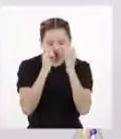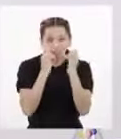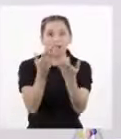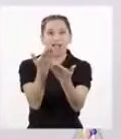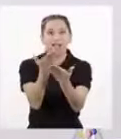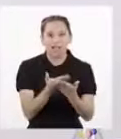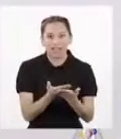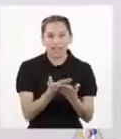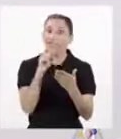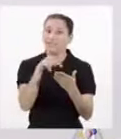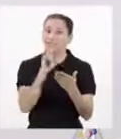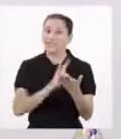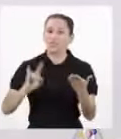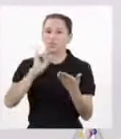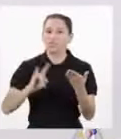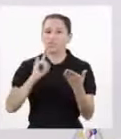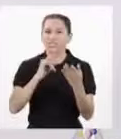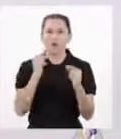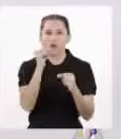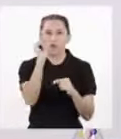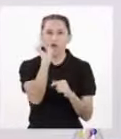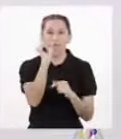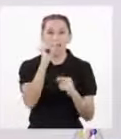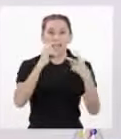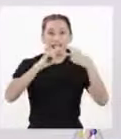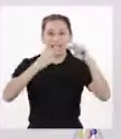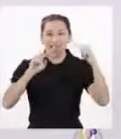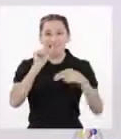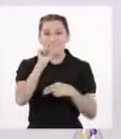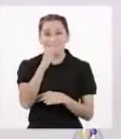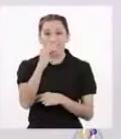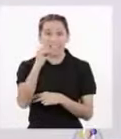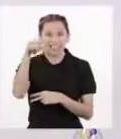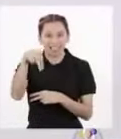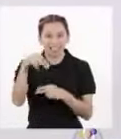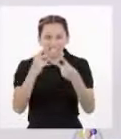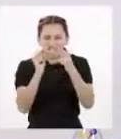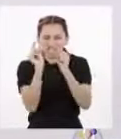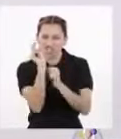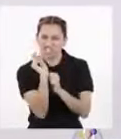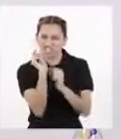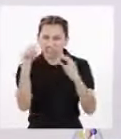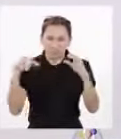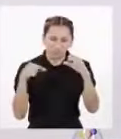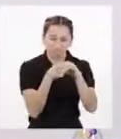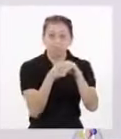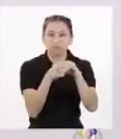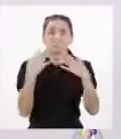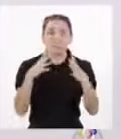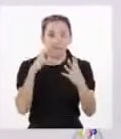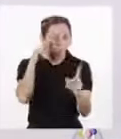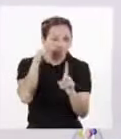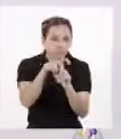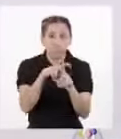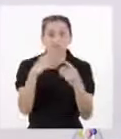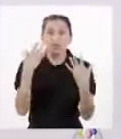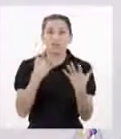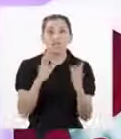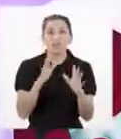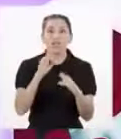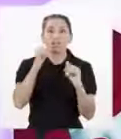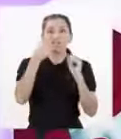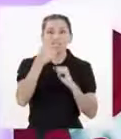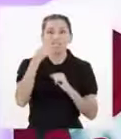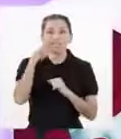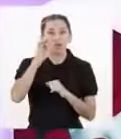Incluso utilizando microchips de ADN que en la actualidad ya pueden diagnosticar hasta 10.000 mutaciones